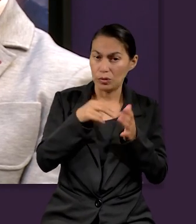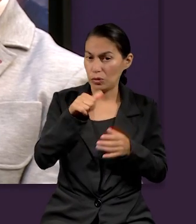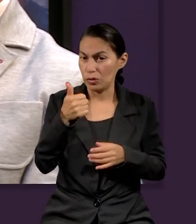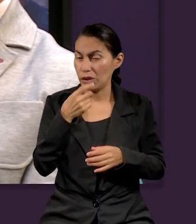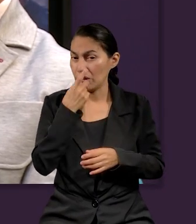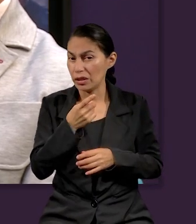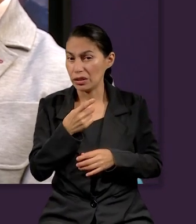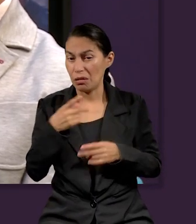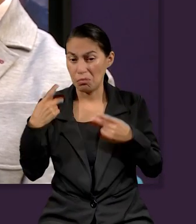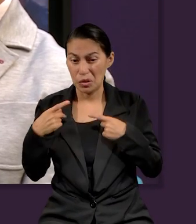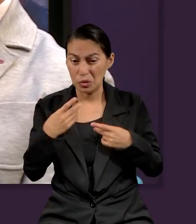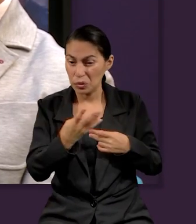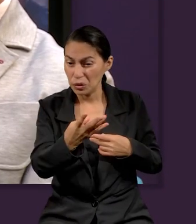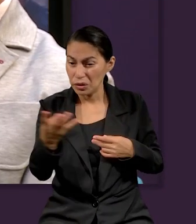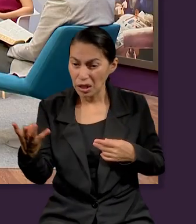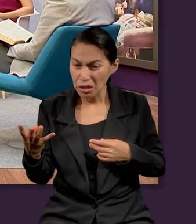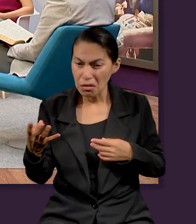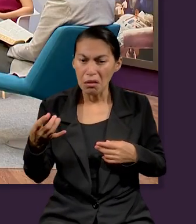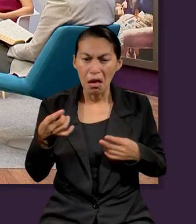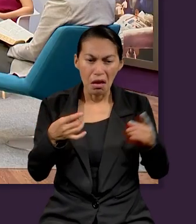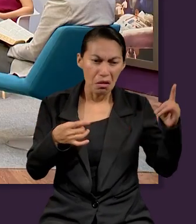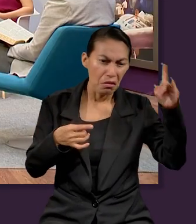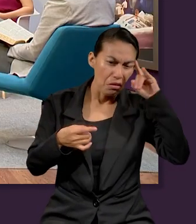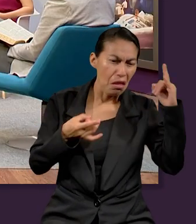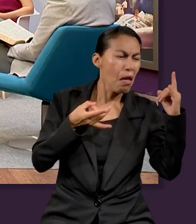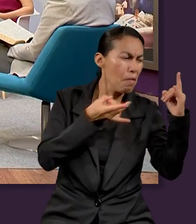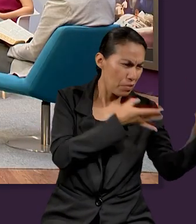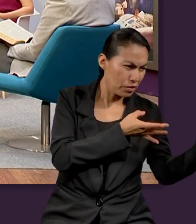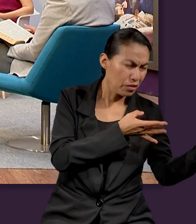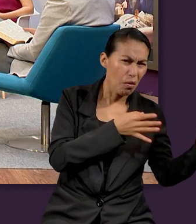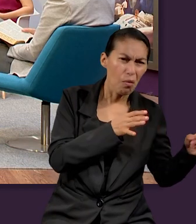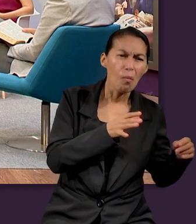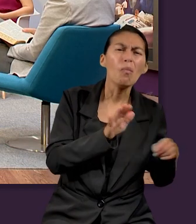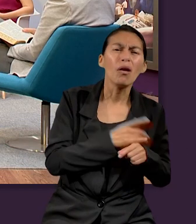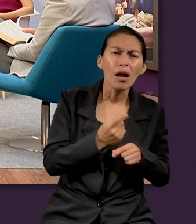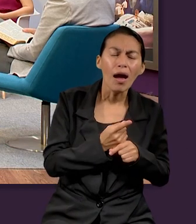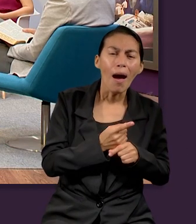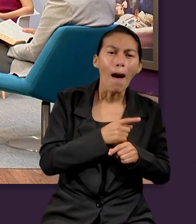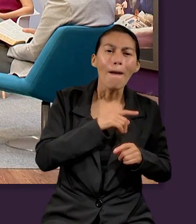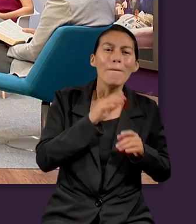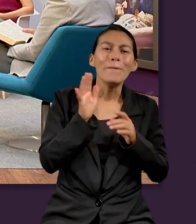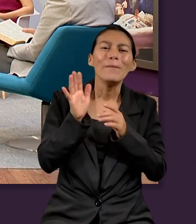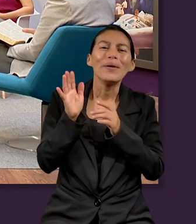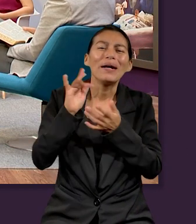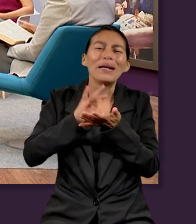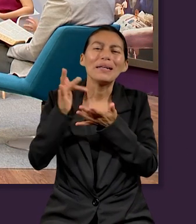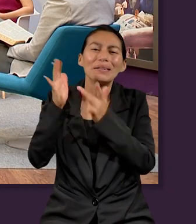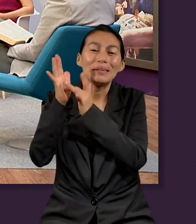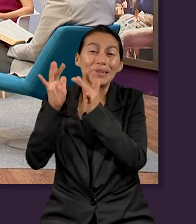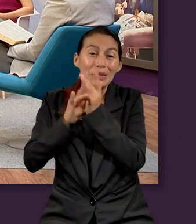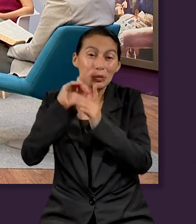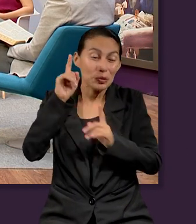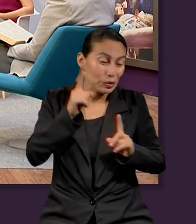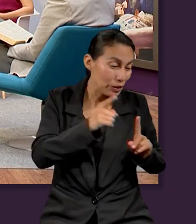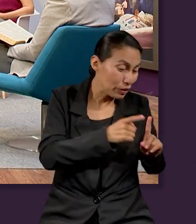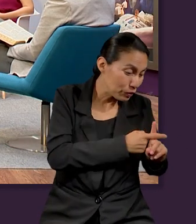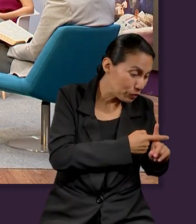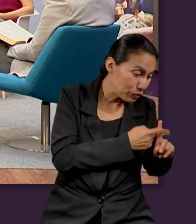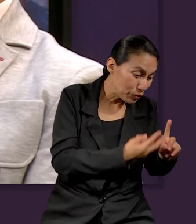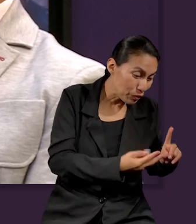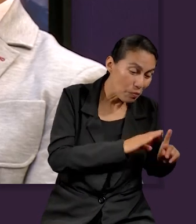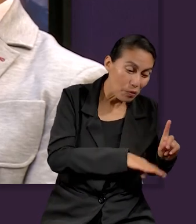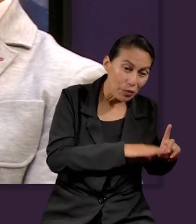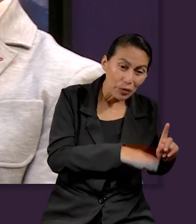dice, Ellos le han vencido por medio de la sangre del Cordero y de la palabra del testimonio de ellos. La sangre del Cordero es la clave.